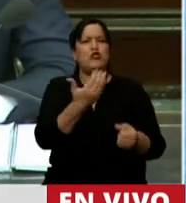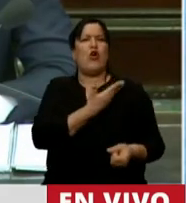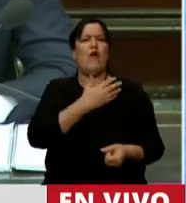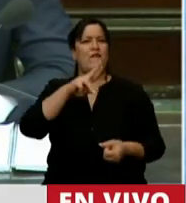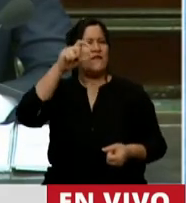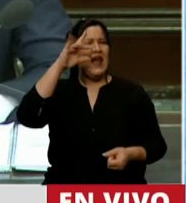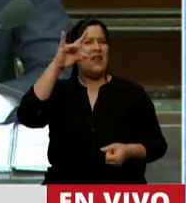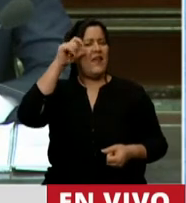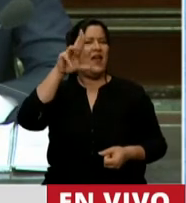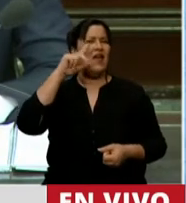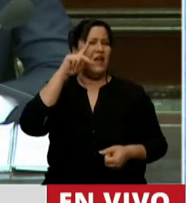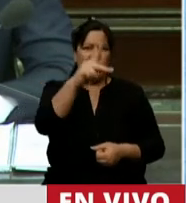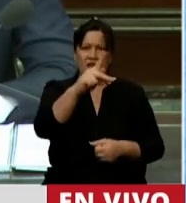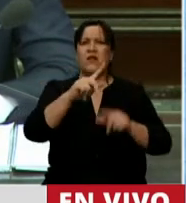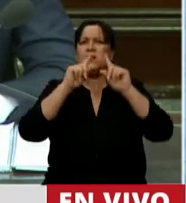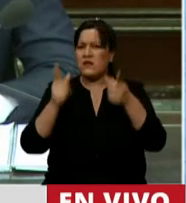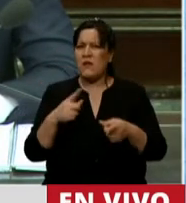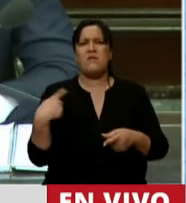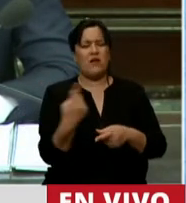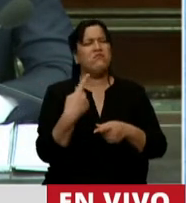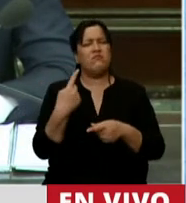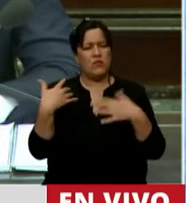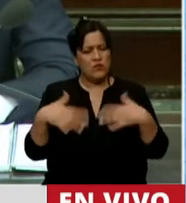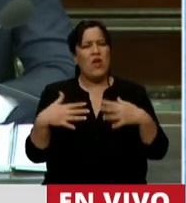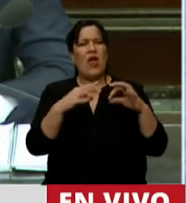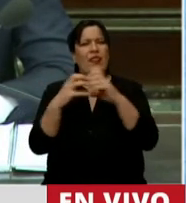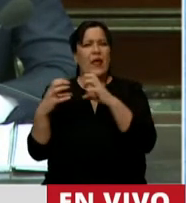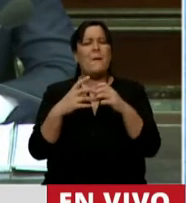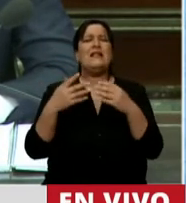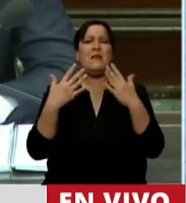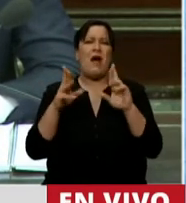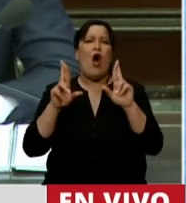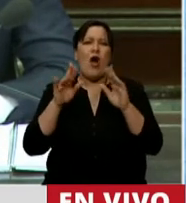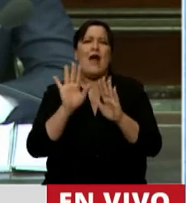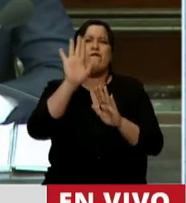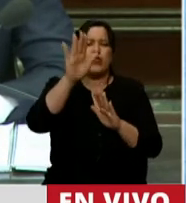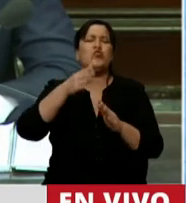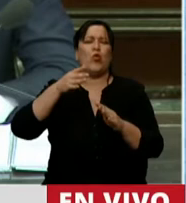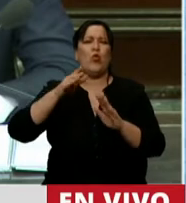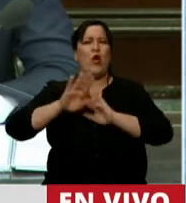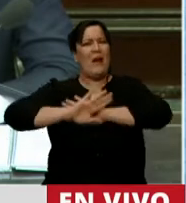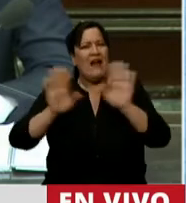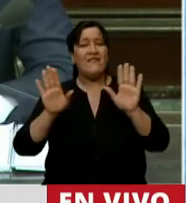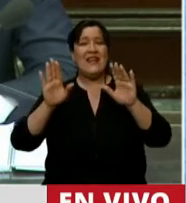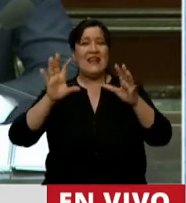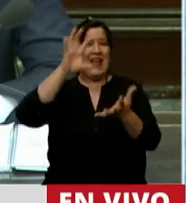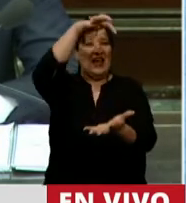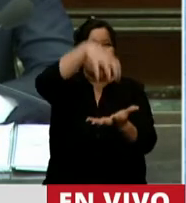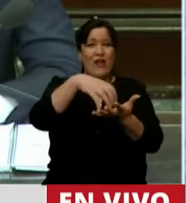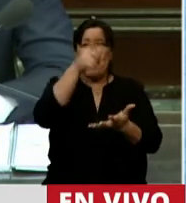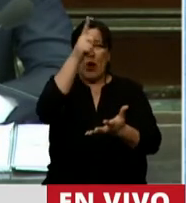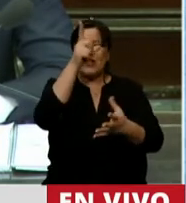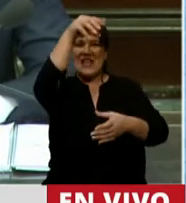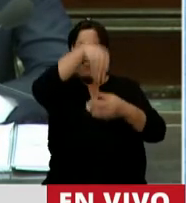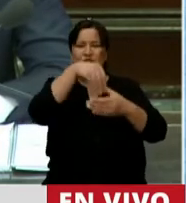impulsando un debate profundo para poder sancionar una ley contra la violencia institucional que erradique